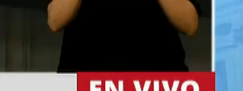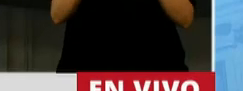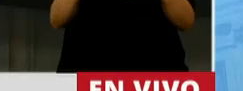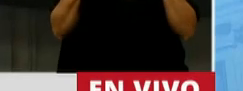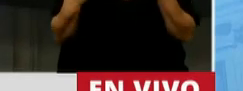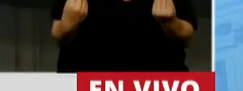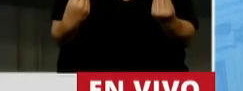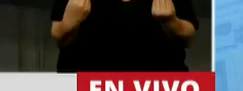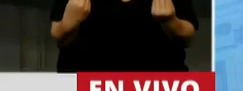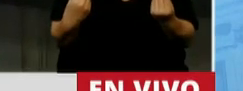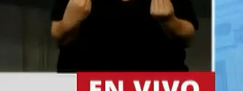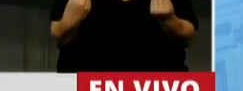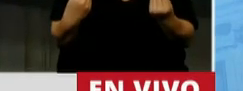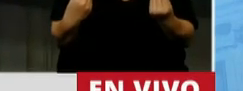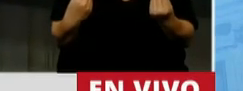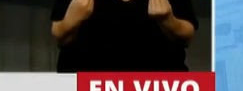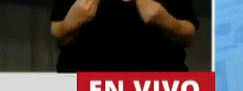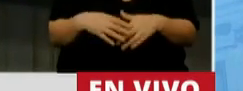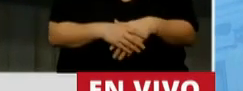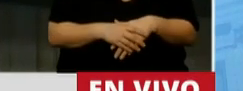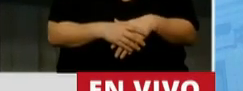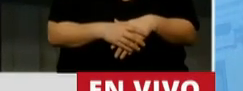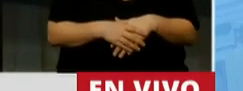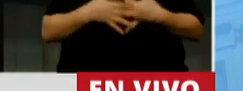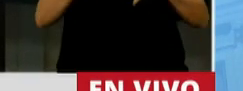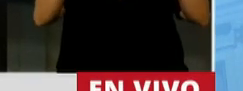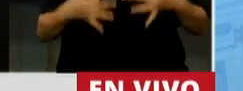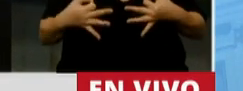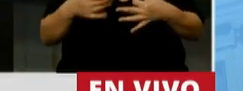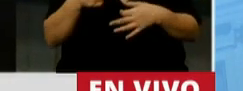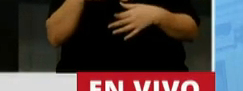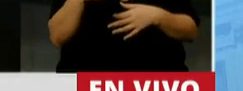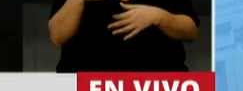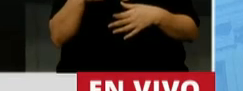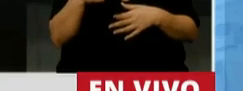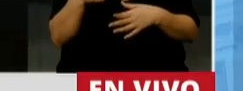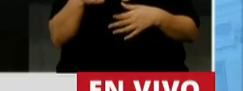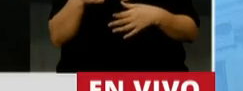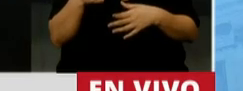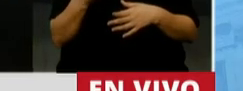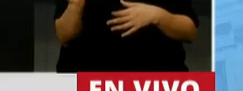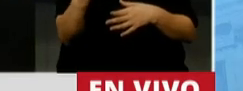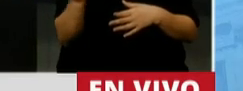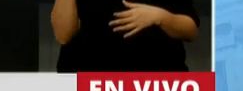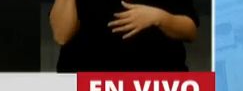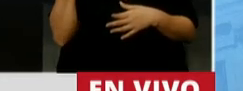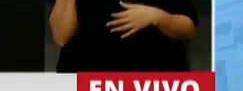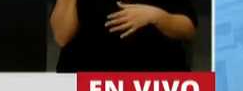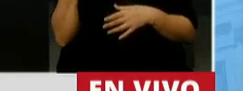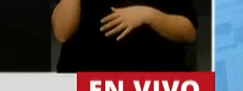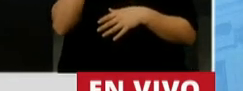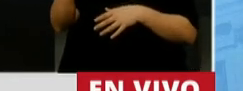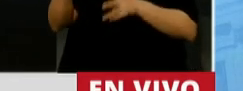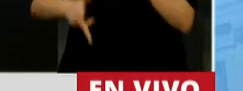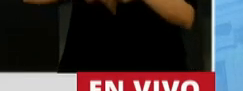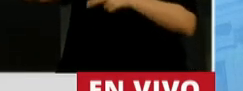decir que definitivamente, mire, recién escuchaba a